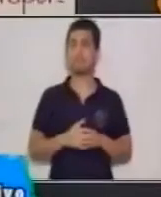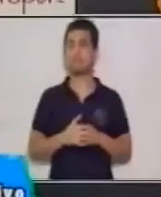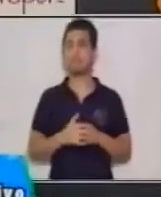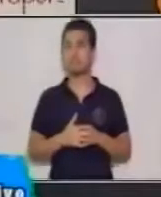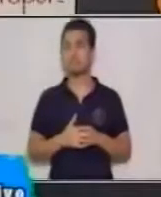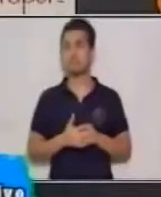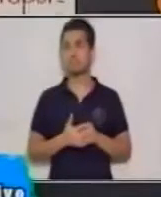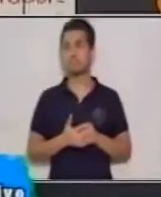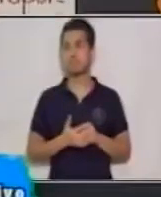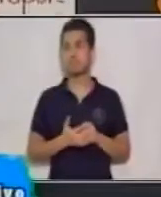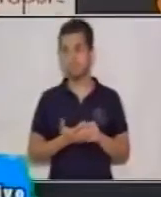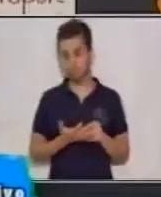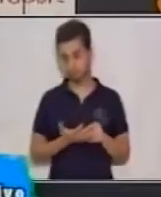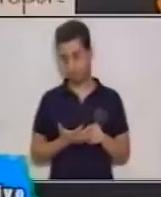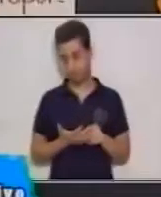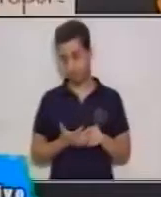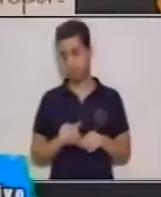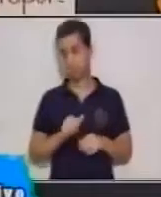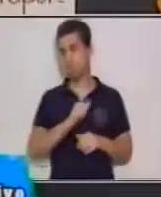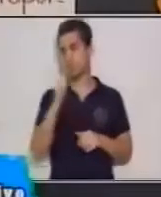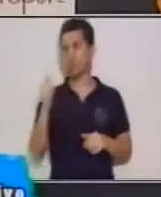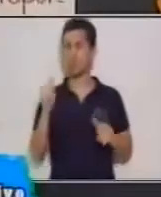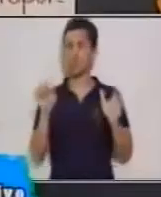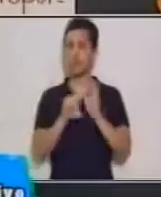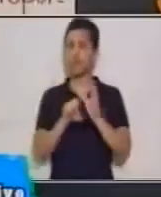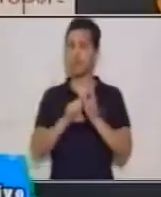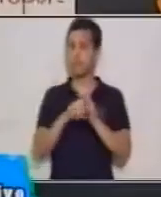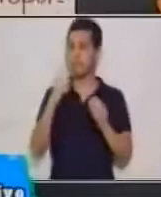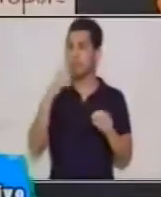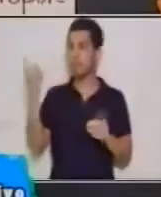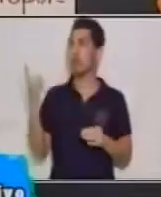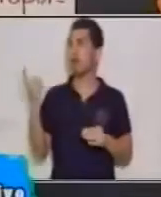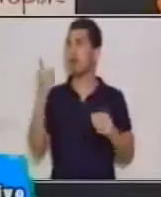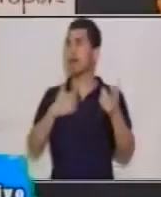otro ejemplo de lo que es el lenguaje